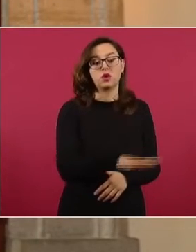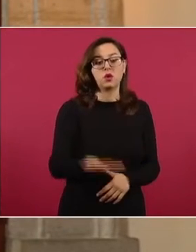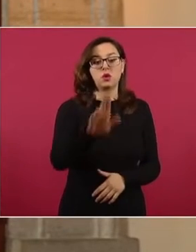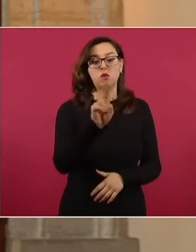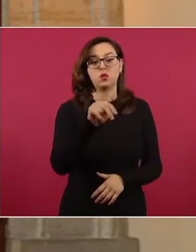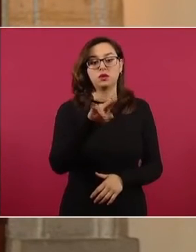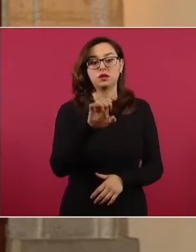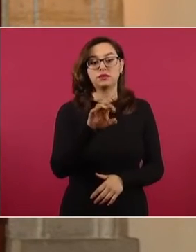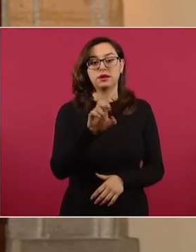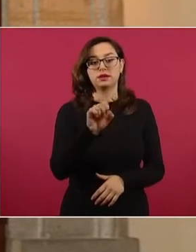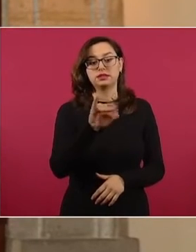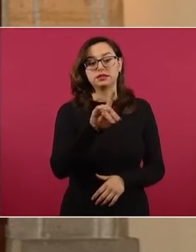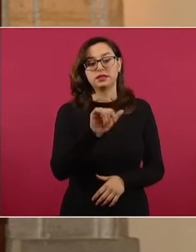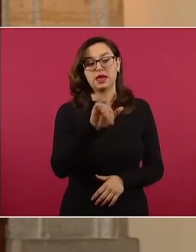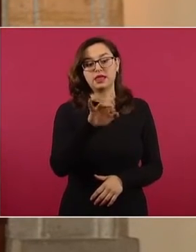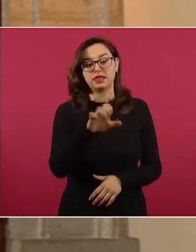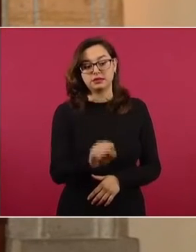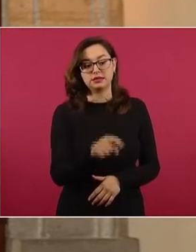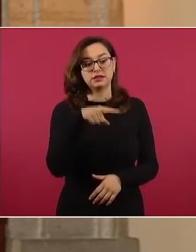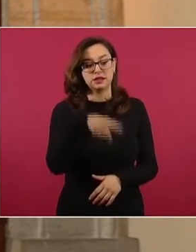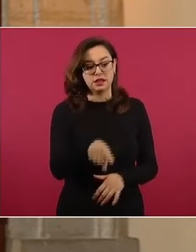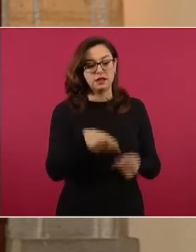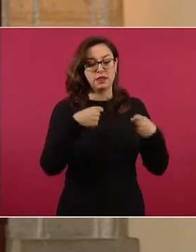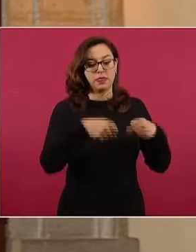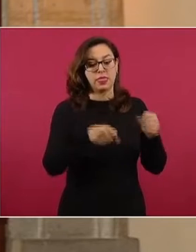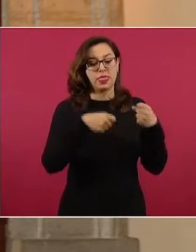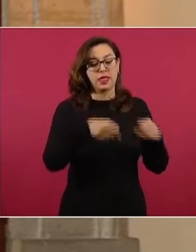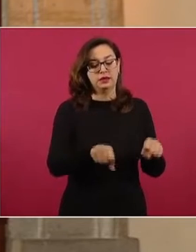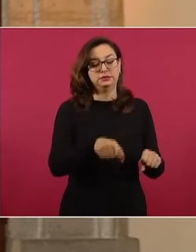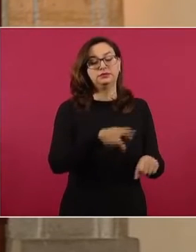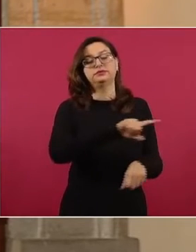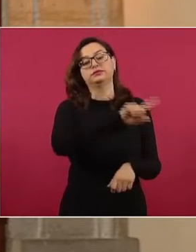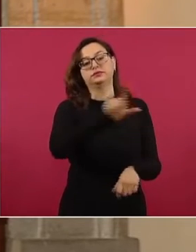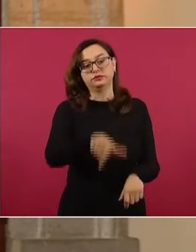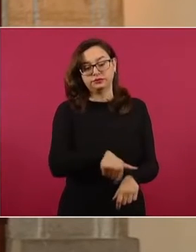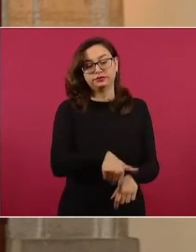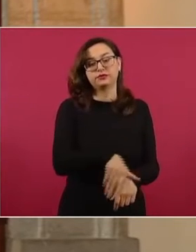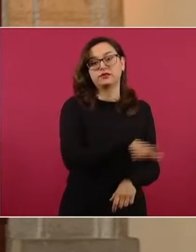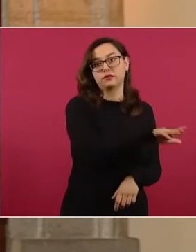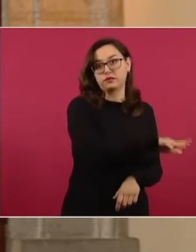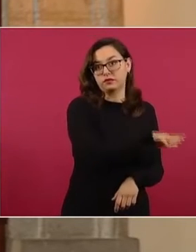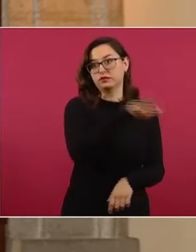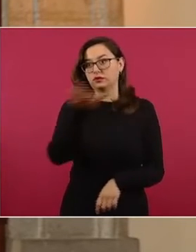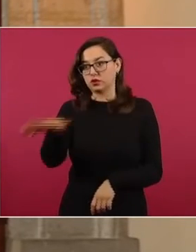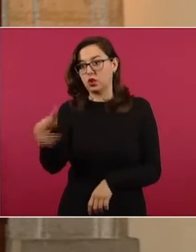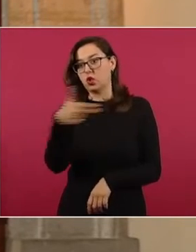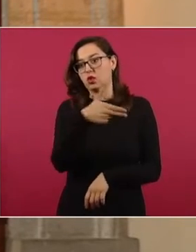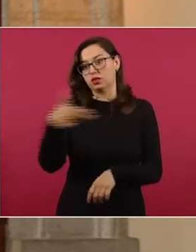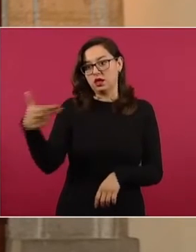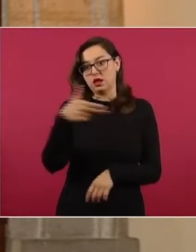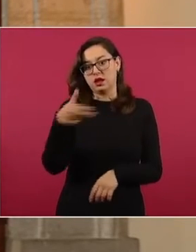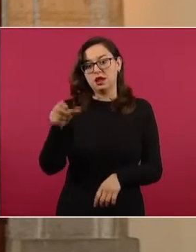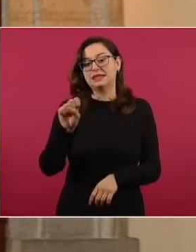conduciendo la motocicleta al hotel donde se alojaba Silvestre, donde recogió a este.